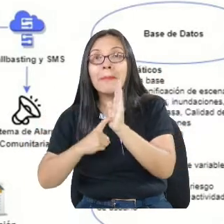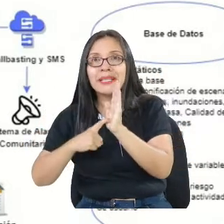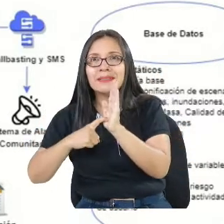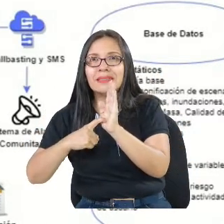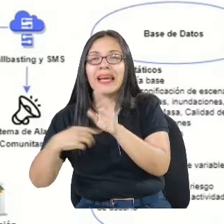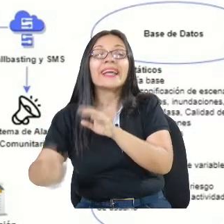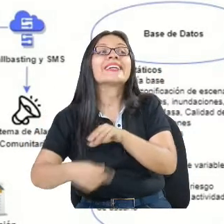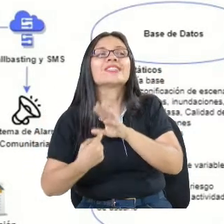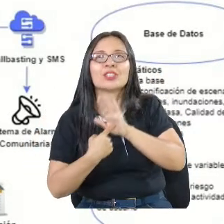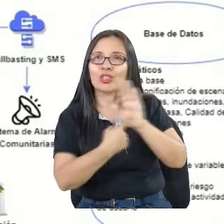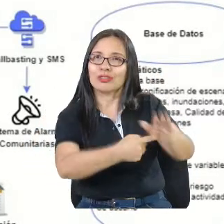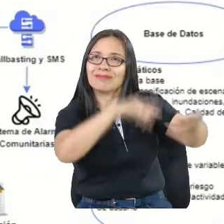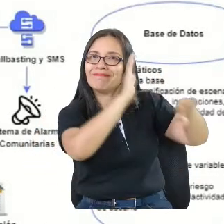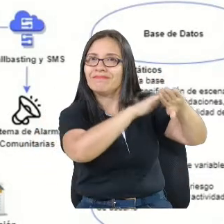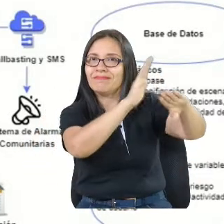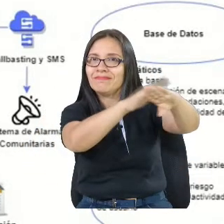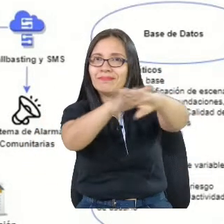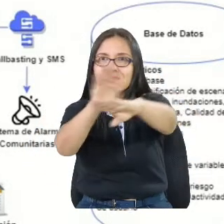diferentes alertas.